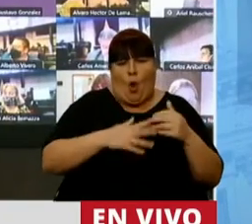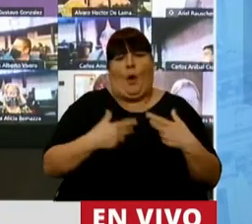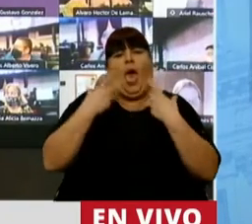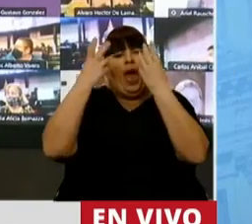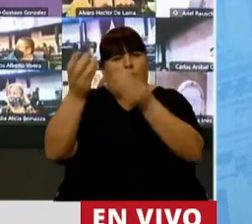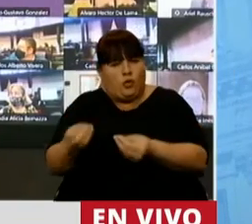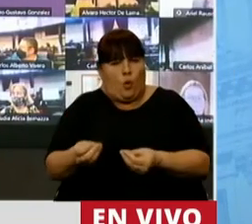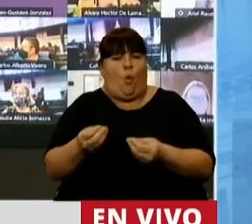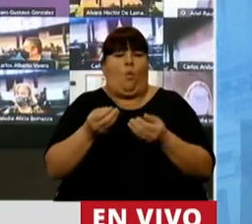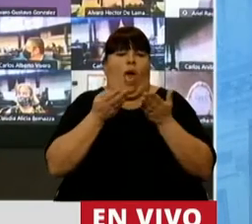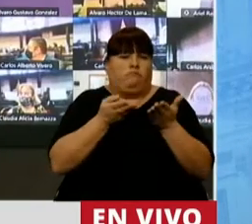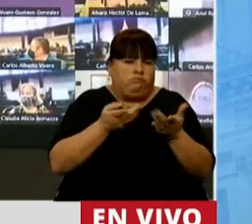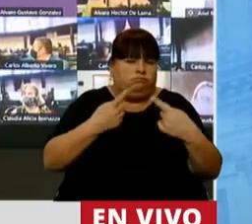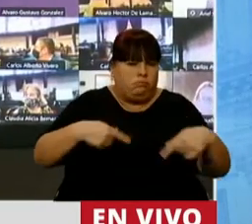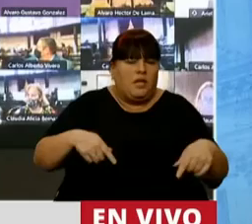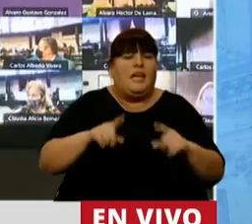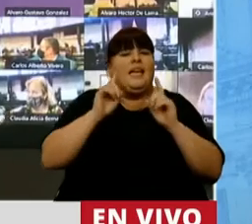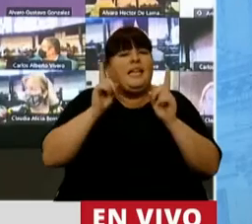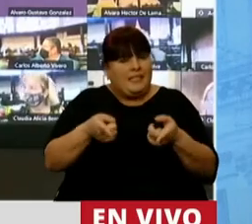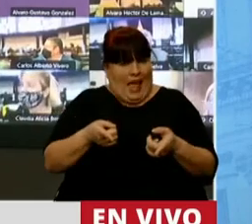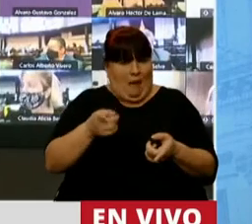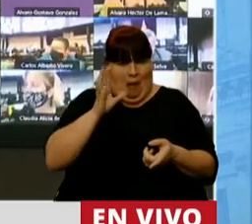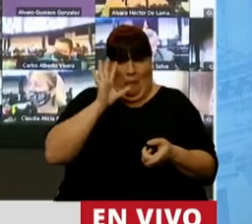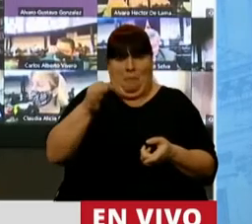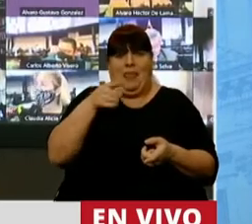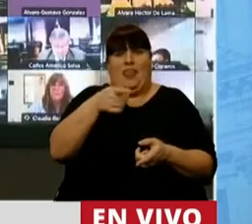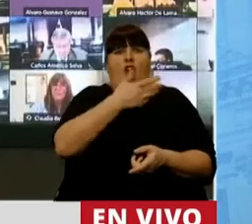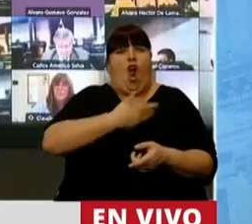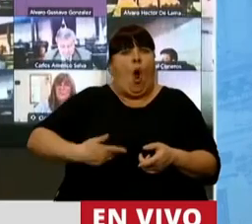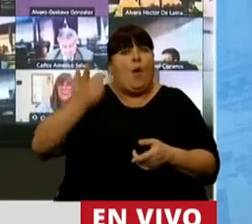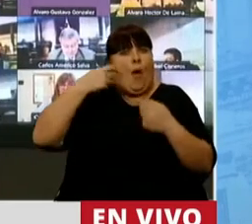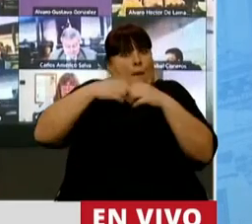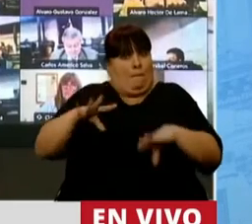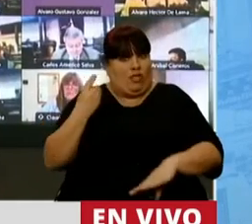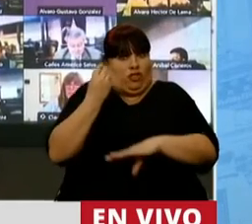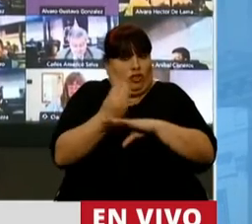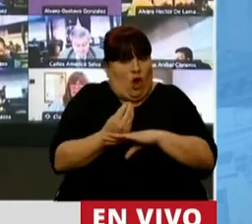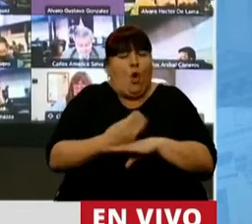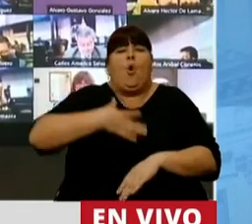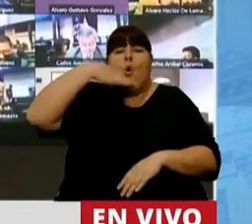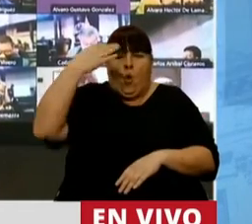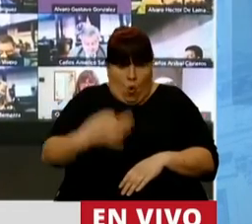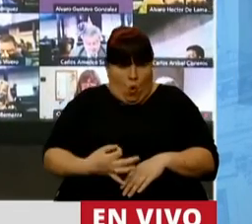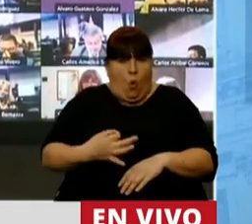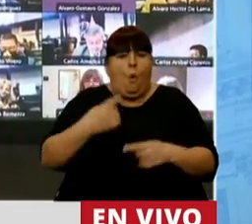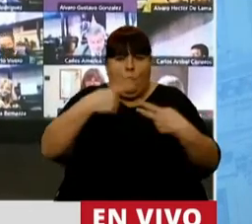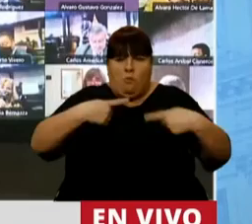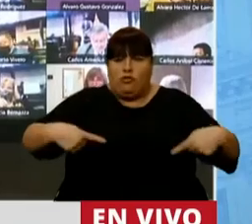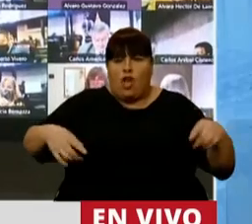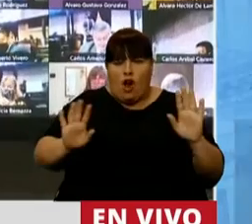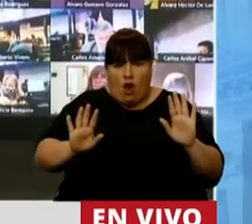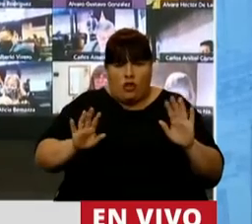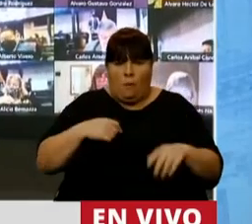ayudas, las asistencias, y que está a la vista que este gobierno desde el inicio cumplió con estas cosas.